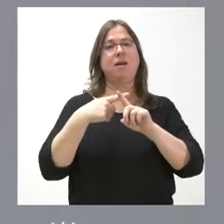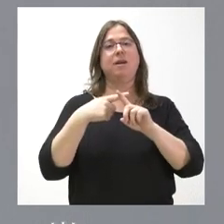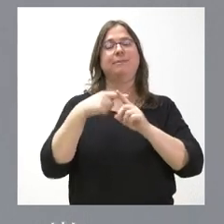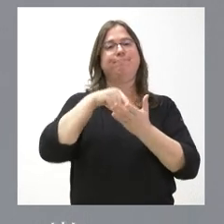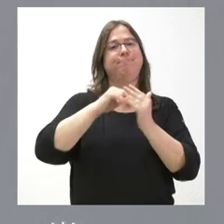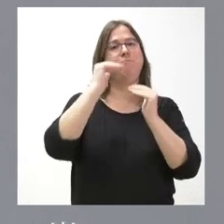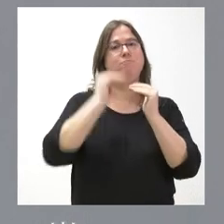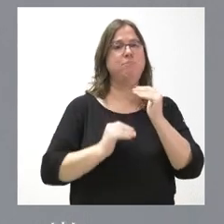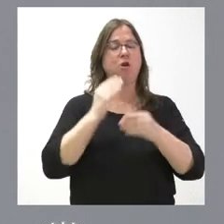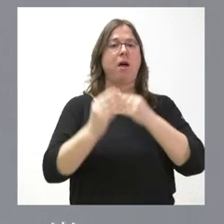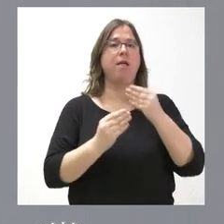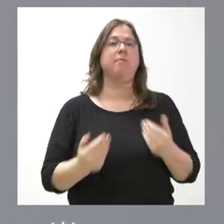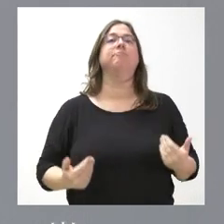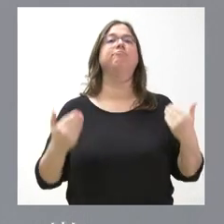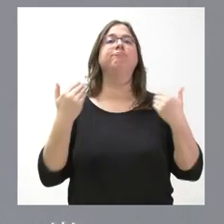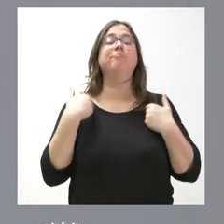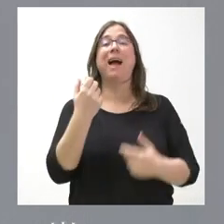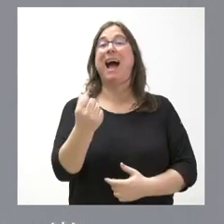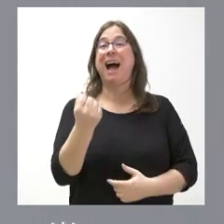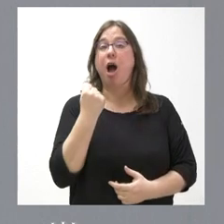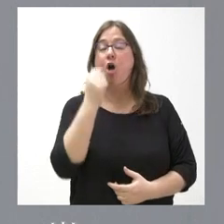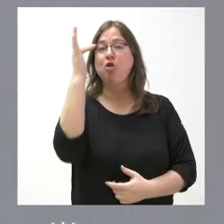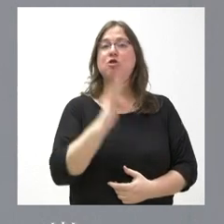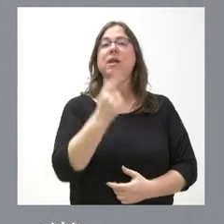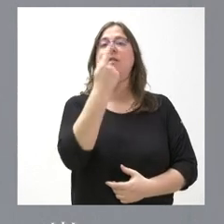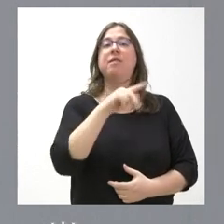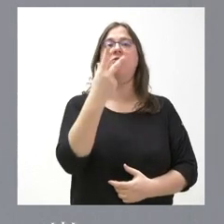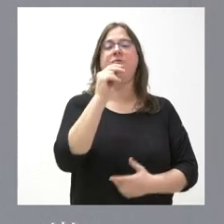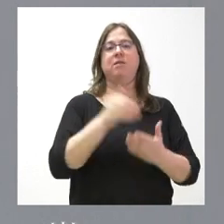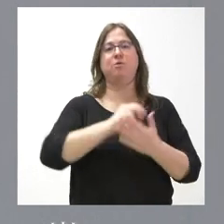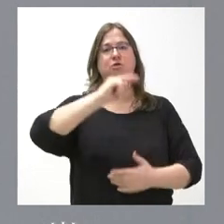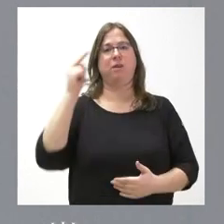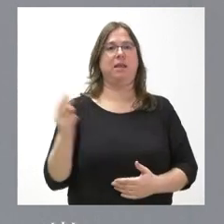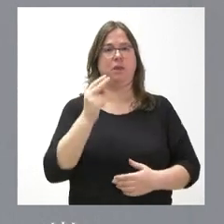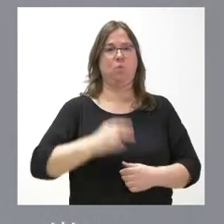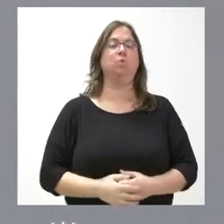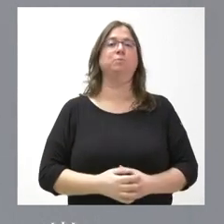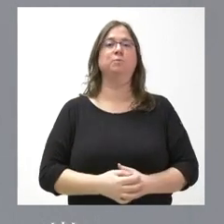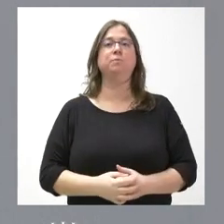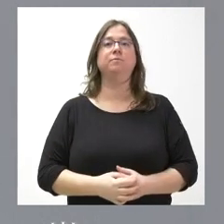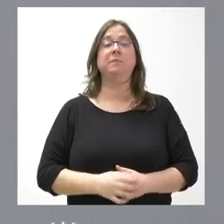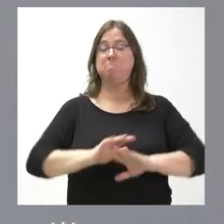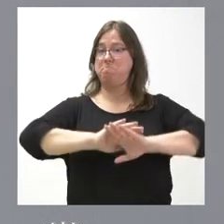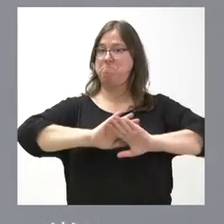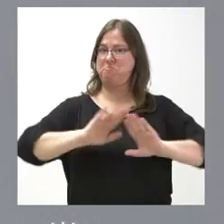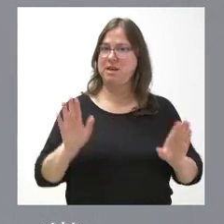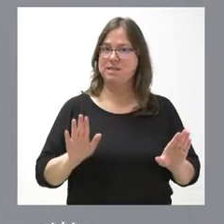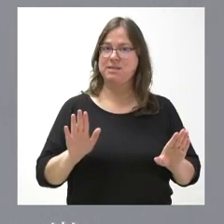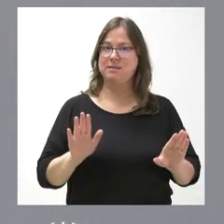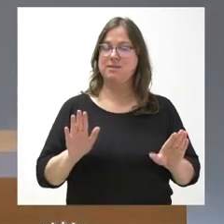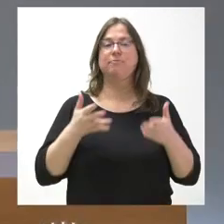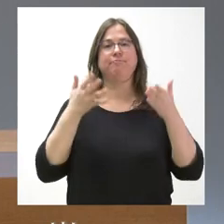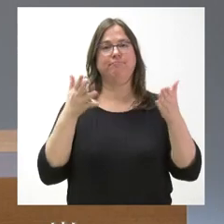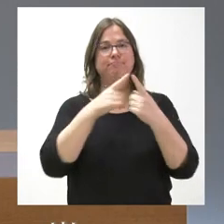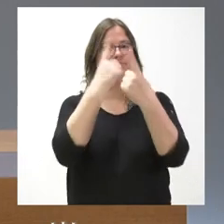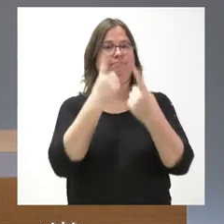soportan al final un ahorro fiscal de 120 millones de euros para el conjunto de 1,2 millones de contribuyentes. Y sin más, pues quedo a la